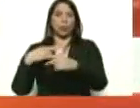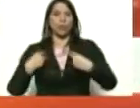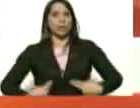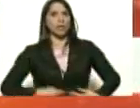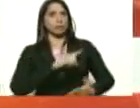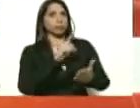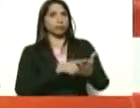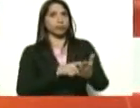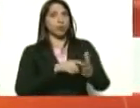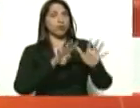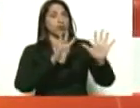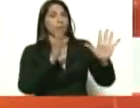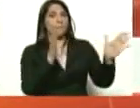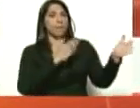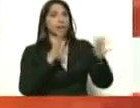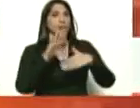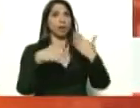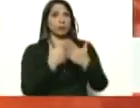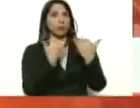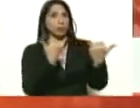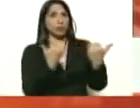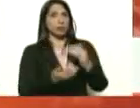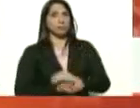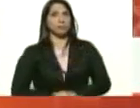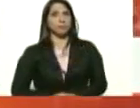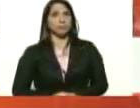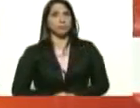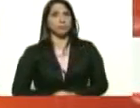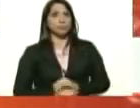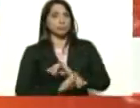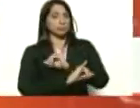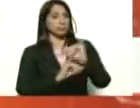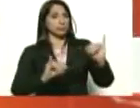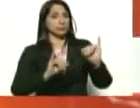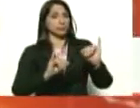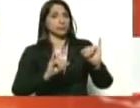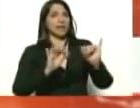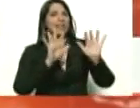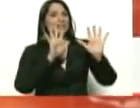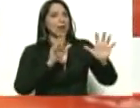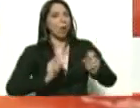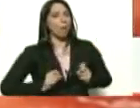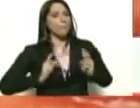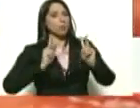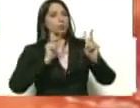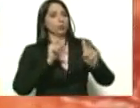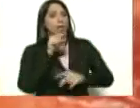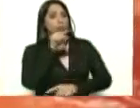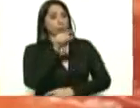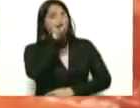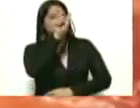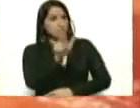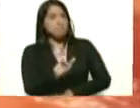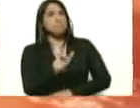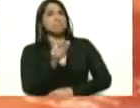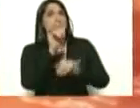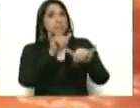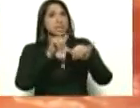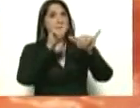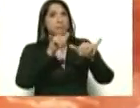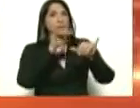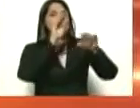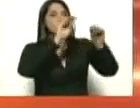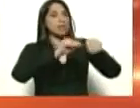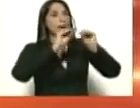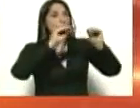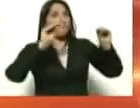día 9 de marzo hasta hoy ya contaríamos 10 oportunidades en que usted ha llamado, lo hizo el 9 de marzo, lo